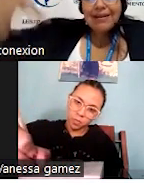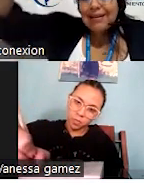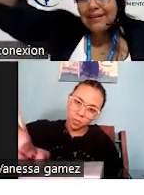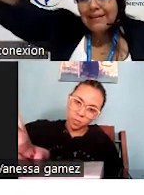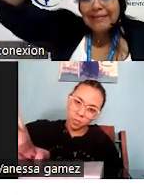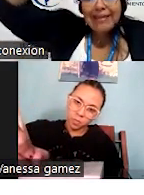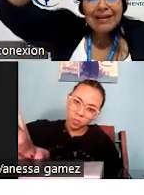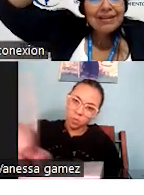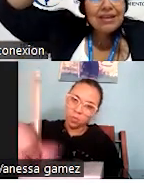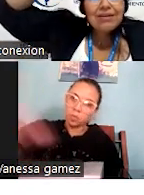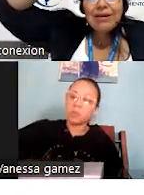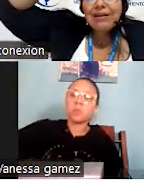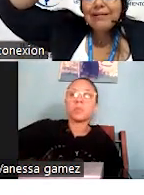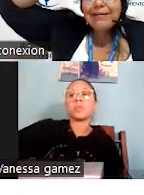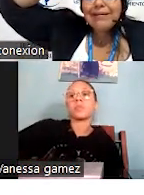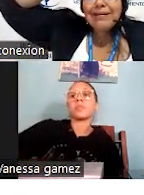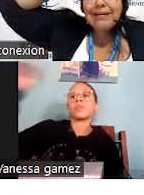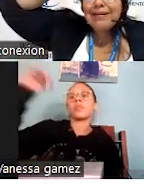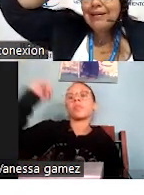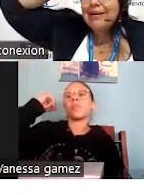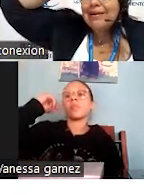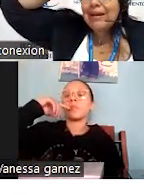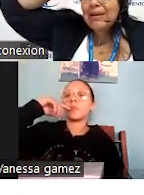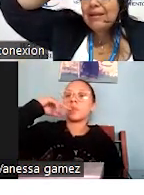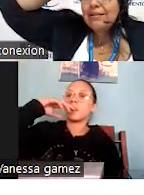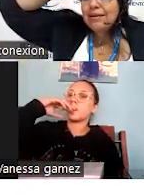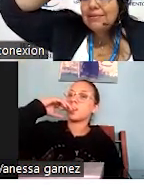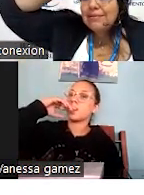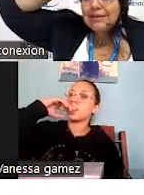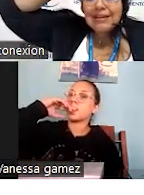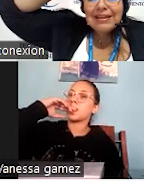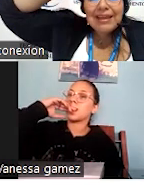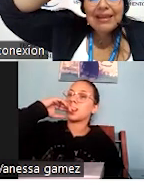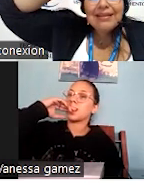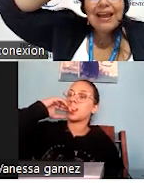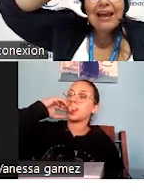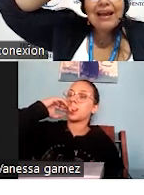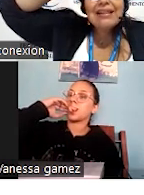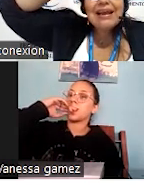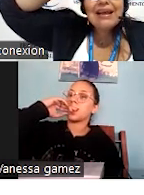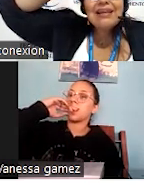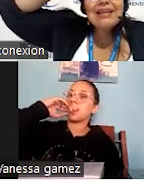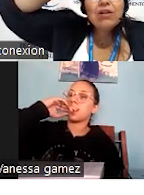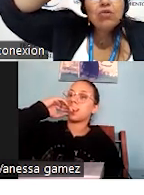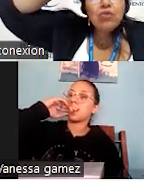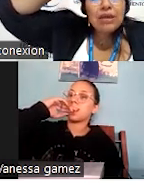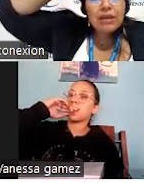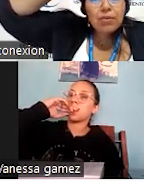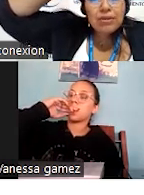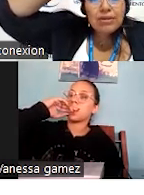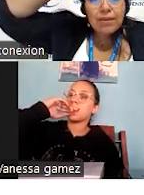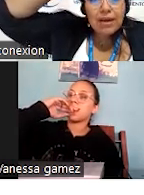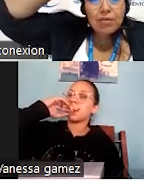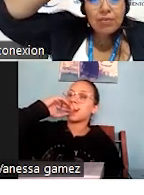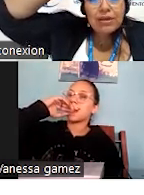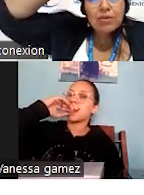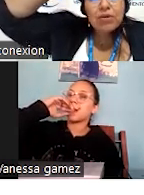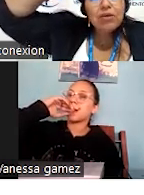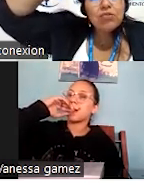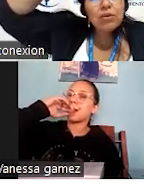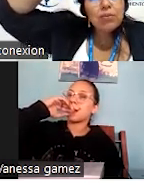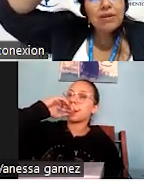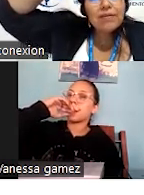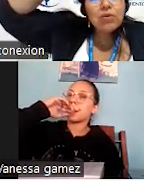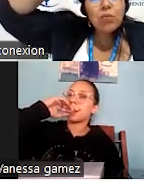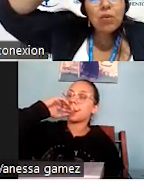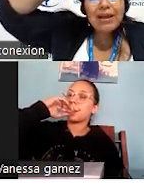la cabeza, el que está arriba, el que manda, este, tenga alineado su equipo de trabajo, porque